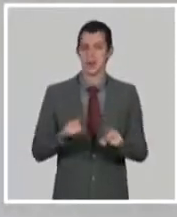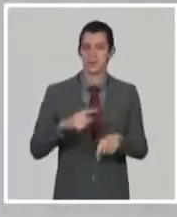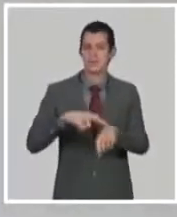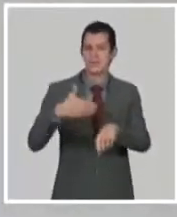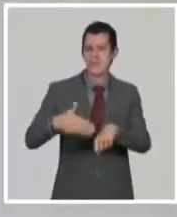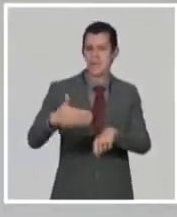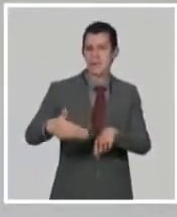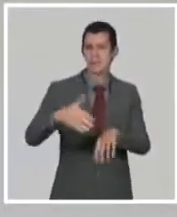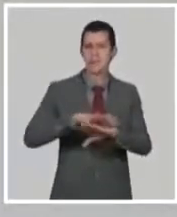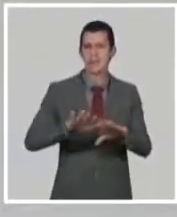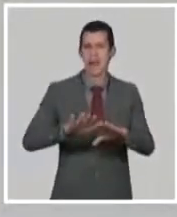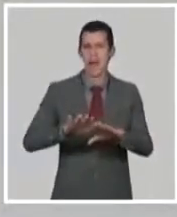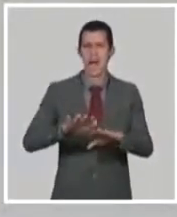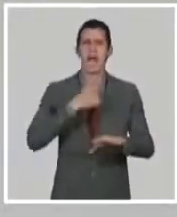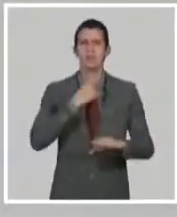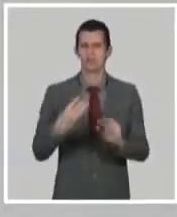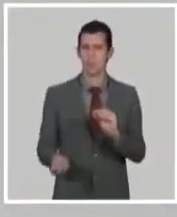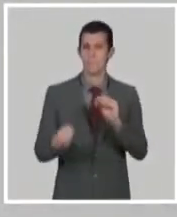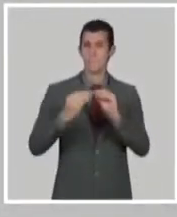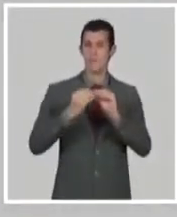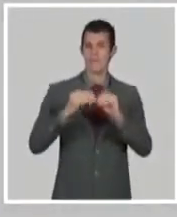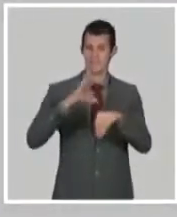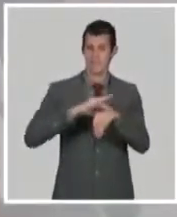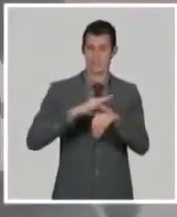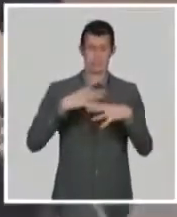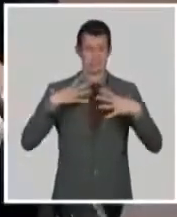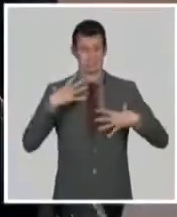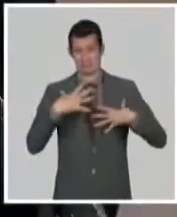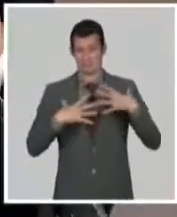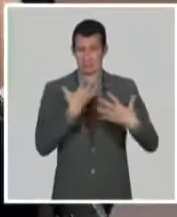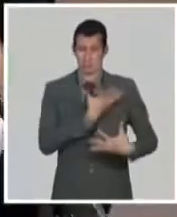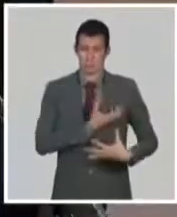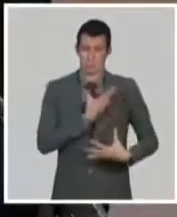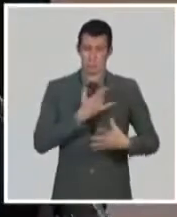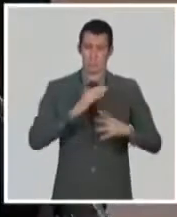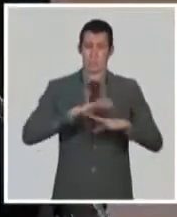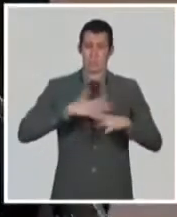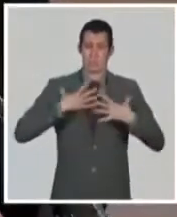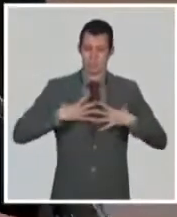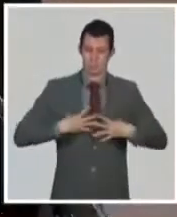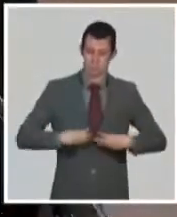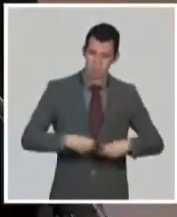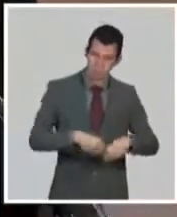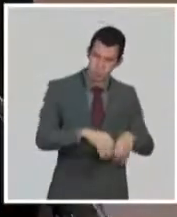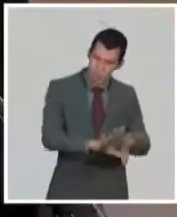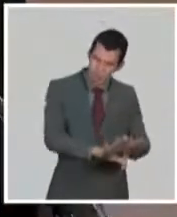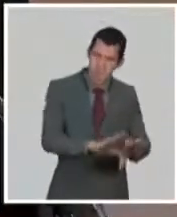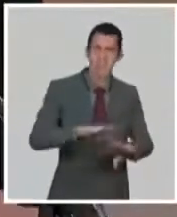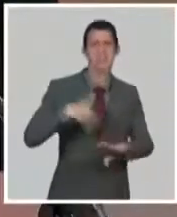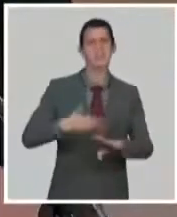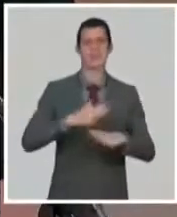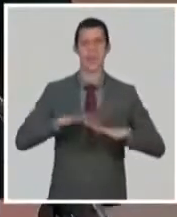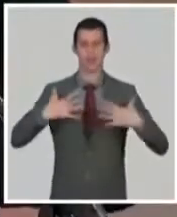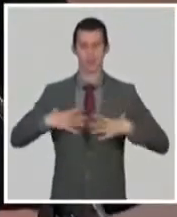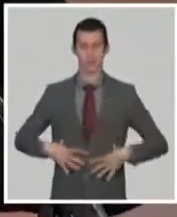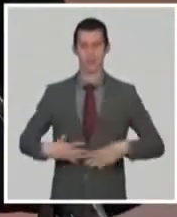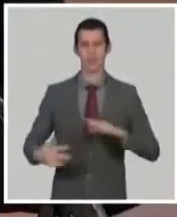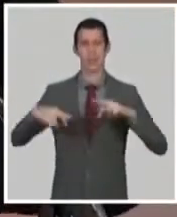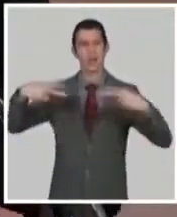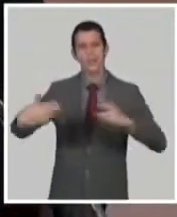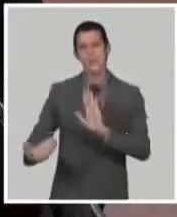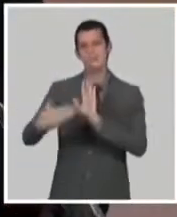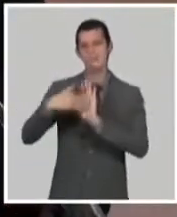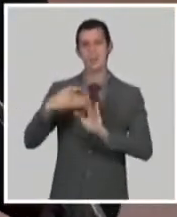primero nos defiende de un agente extraño. Y hemos evaluado que combinándolo con un antígeno específico,